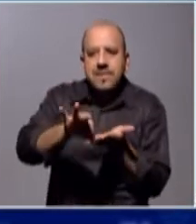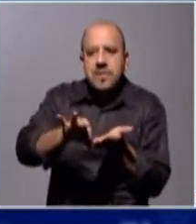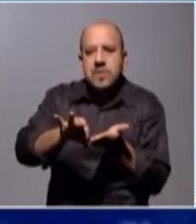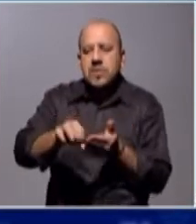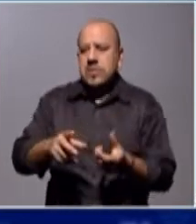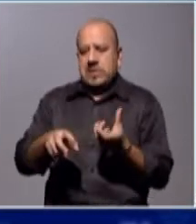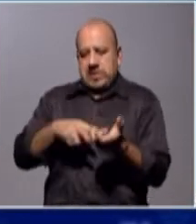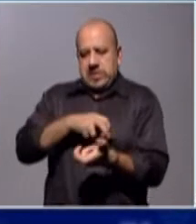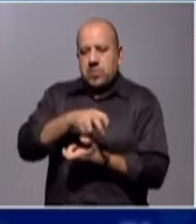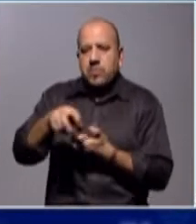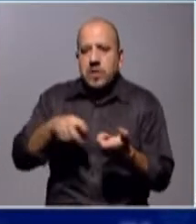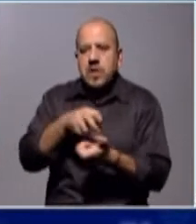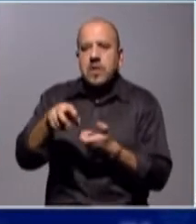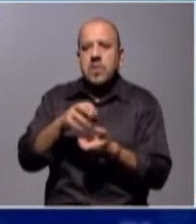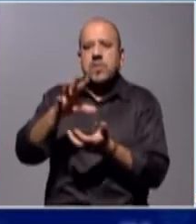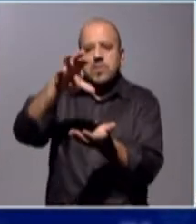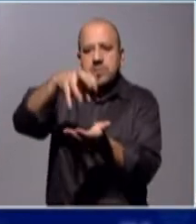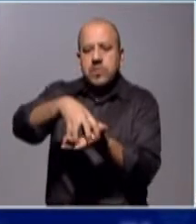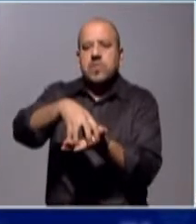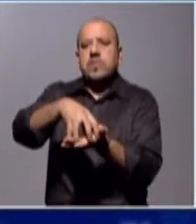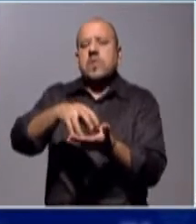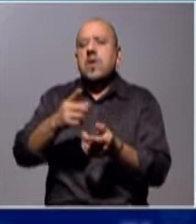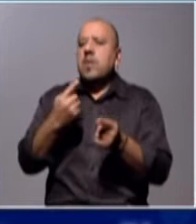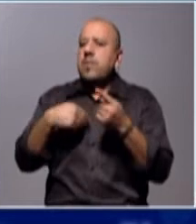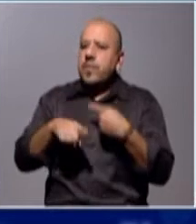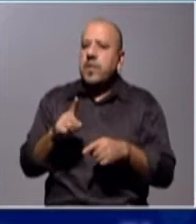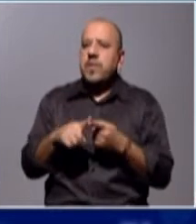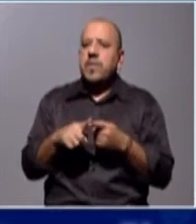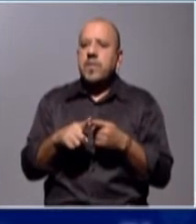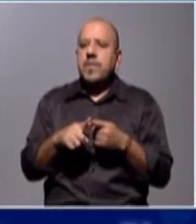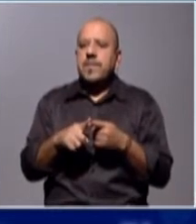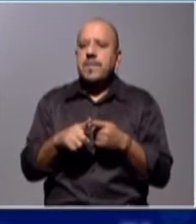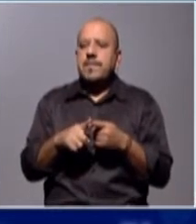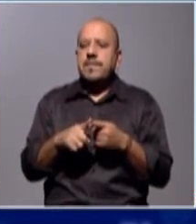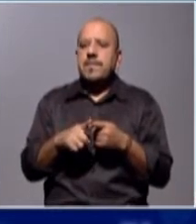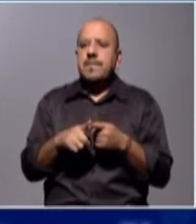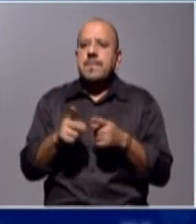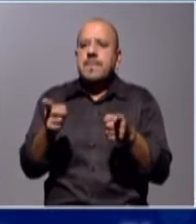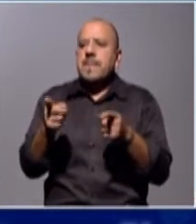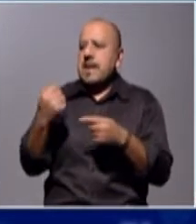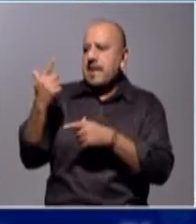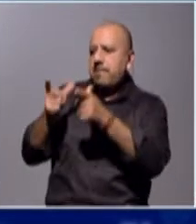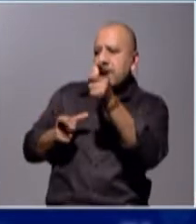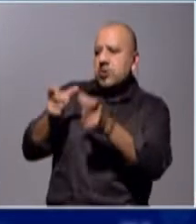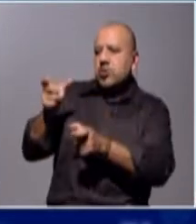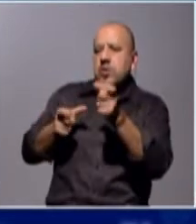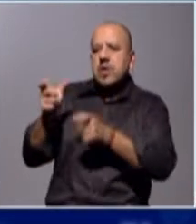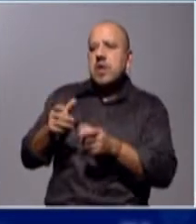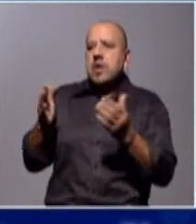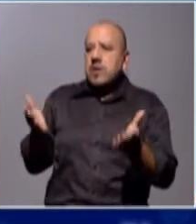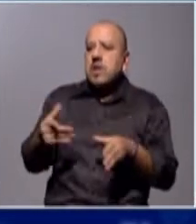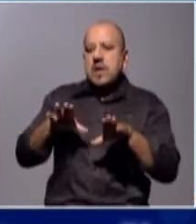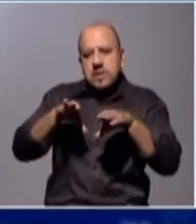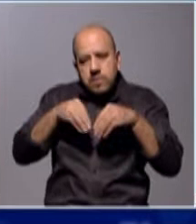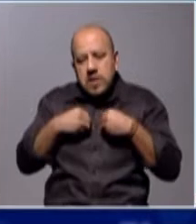complicar a nuestro centro de referencia cercano, pero por otro lado, era que leía a nuestros pobladores que habían acatado tan bien